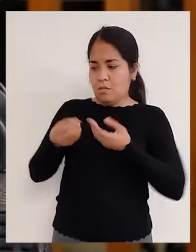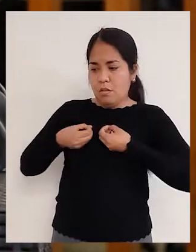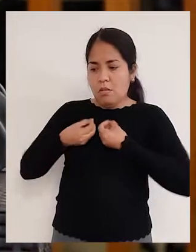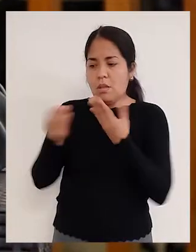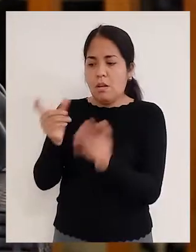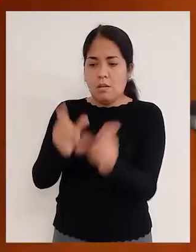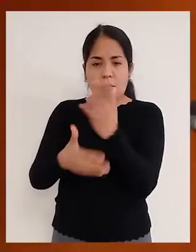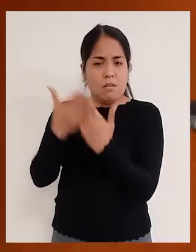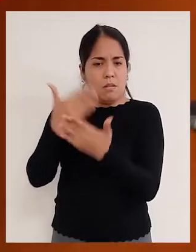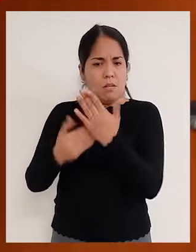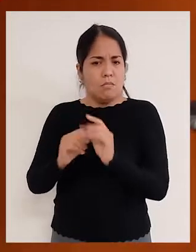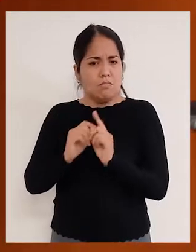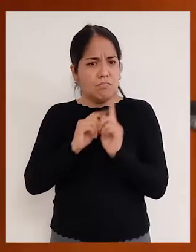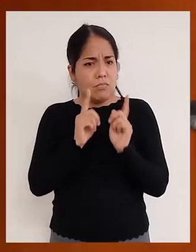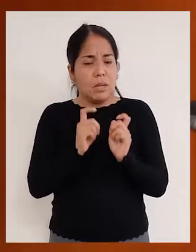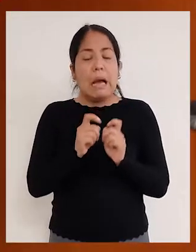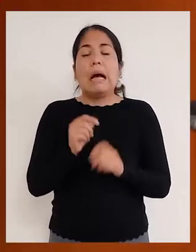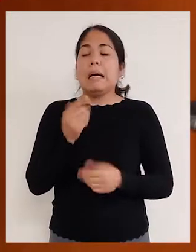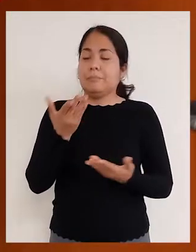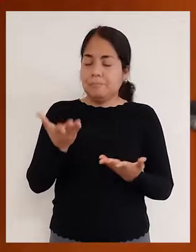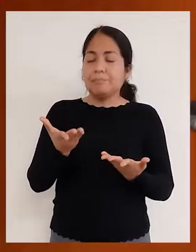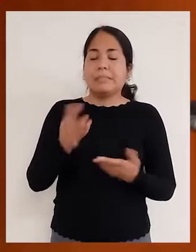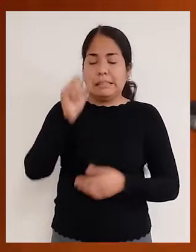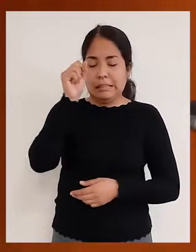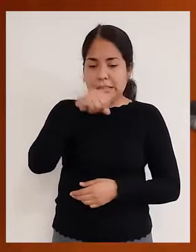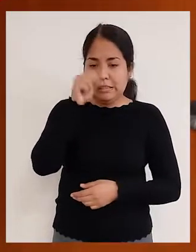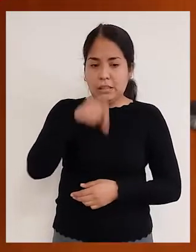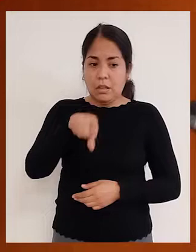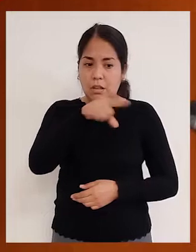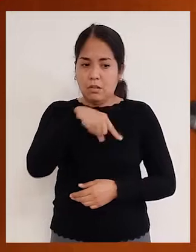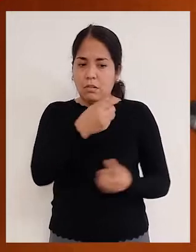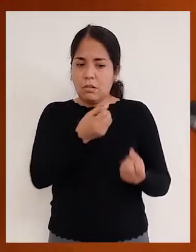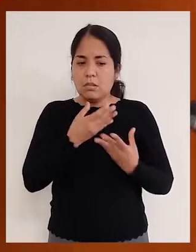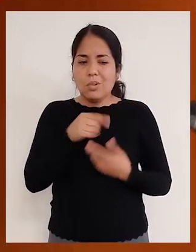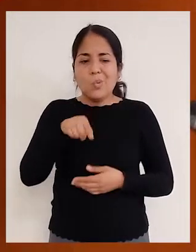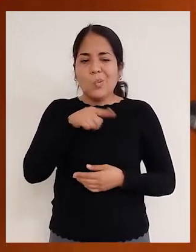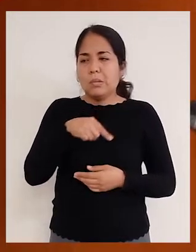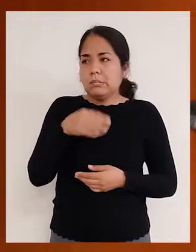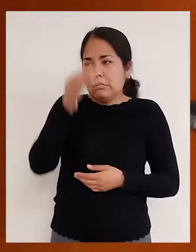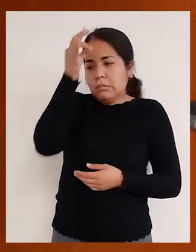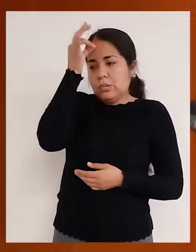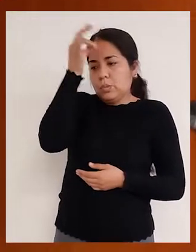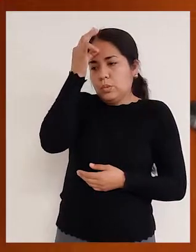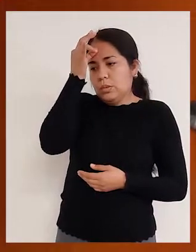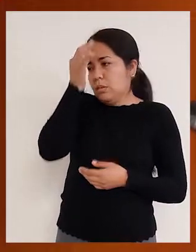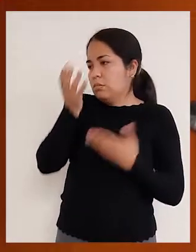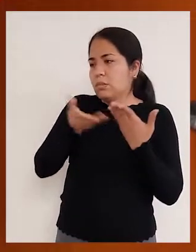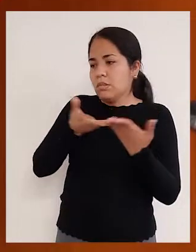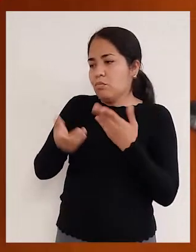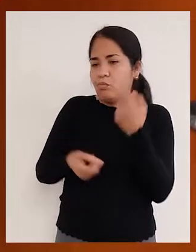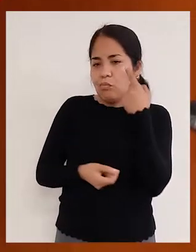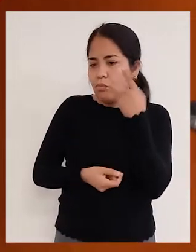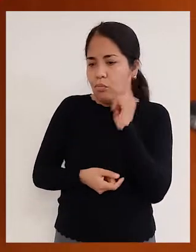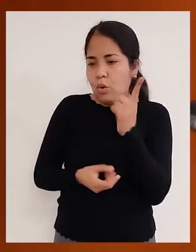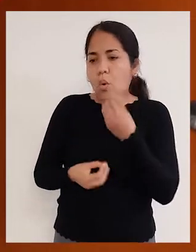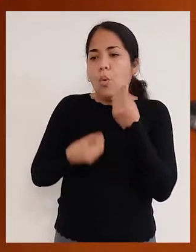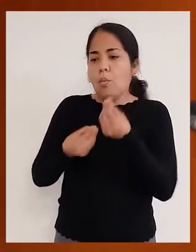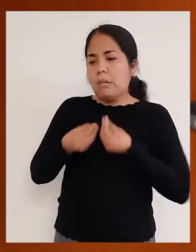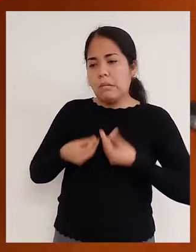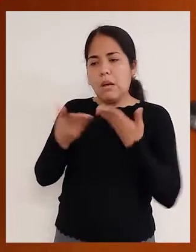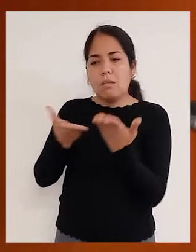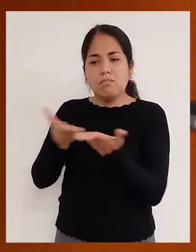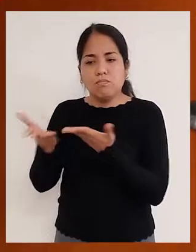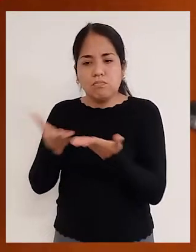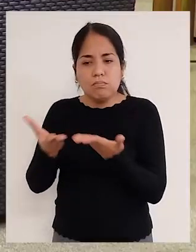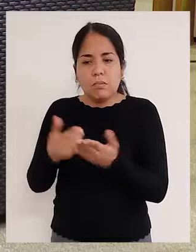personas con discapacidad? En primer lugar, desconocimiento respecto a cuáles podrían ser estos servicios que se puedan prestar para las